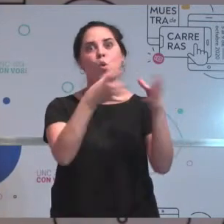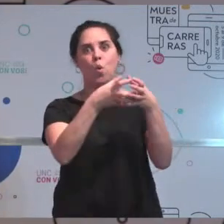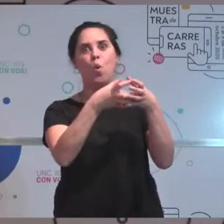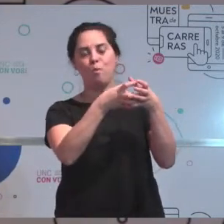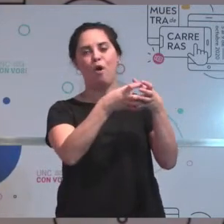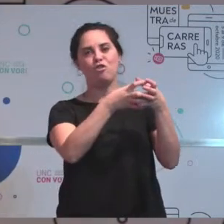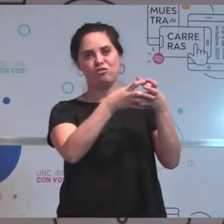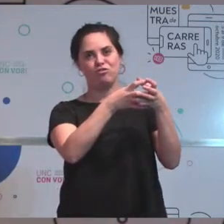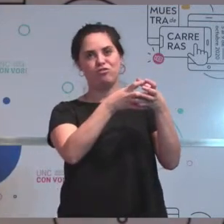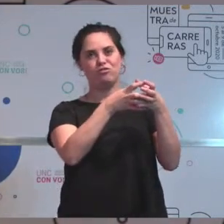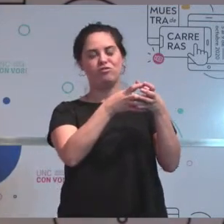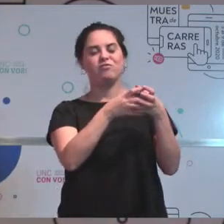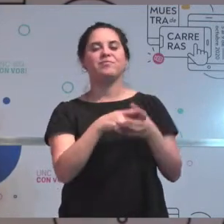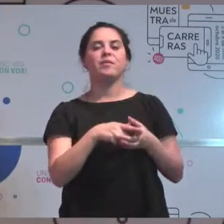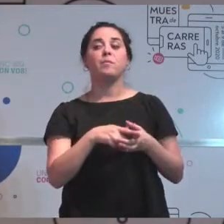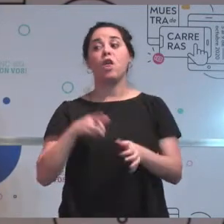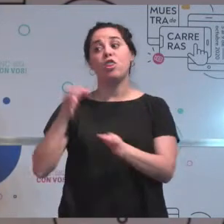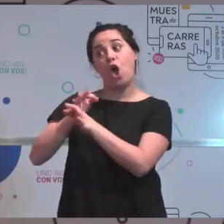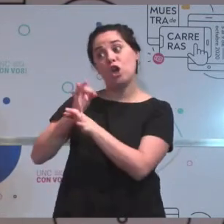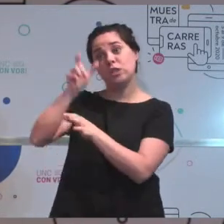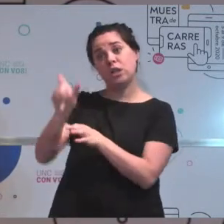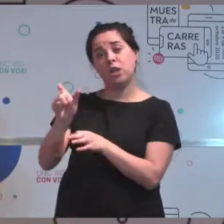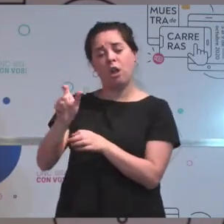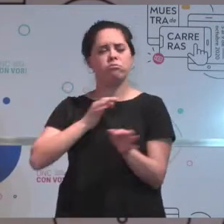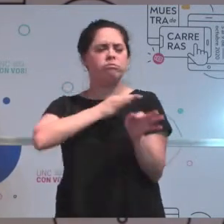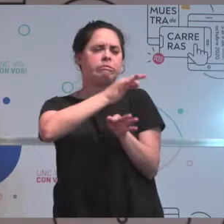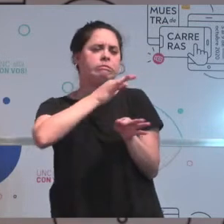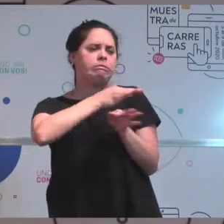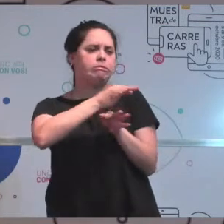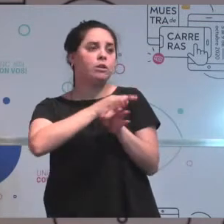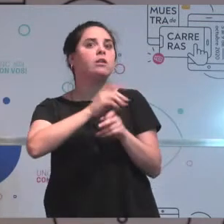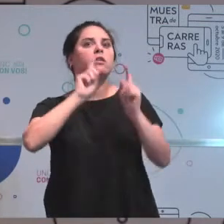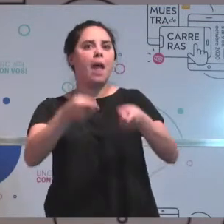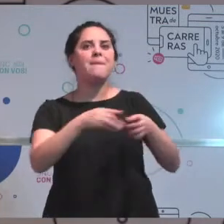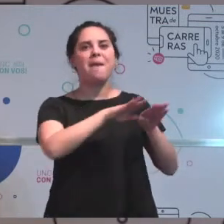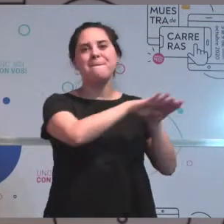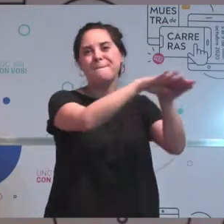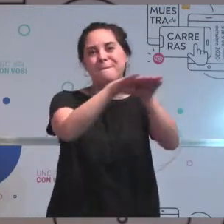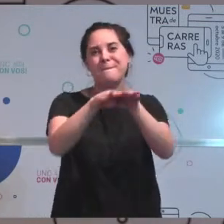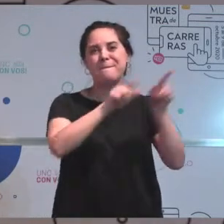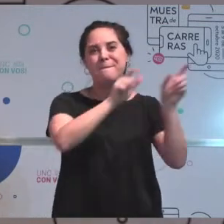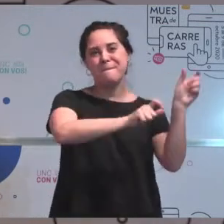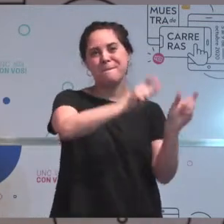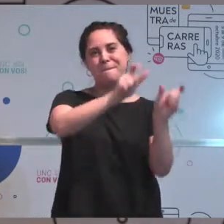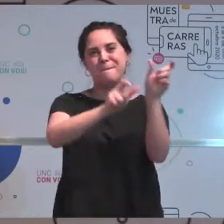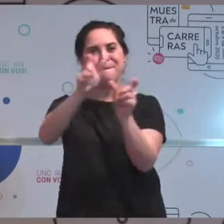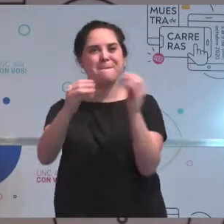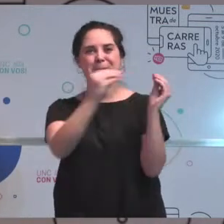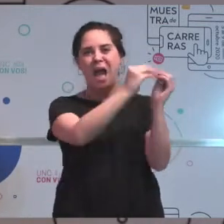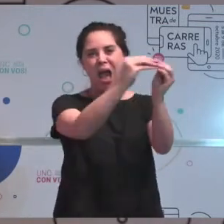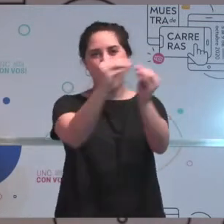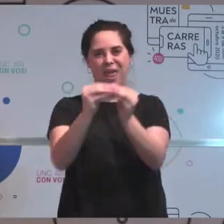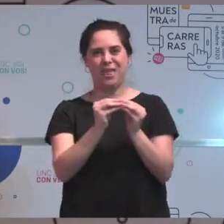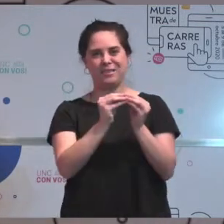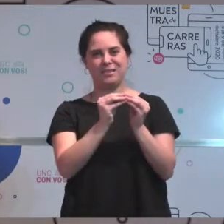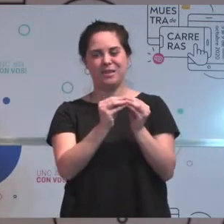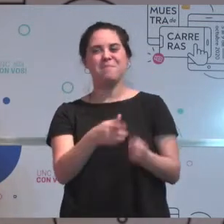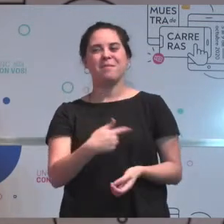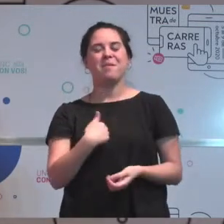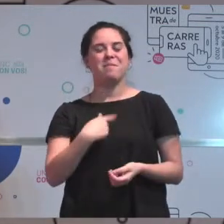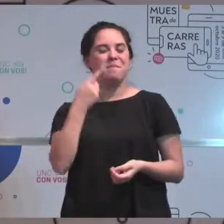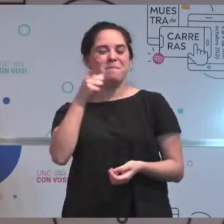no solamente del docente que da la clase, sino de los grupos de pares. Me parece que son distintas cosas que están buenas poder